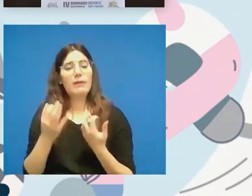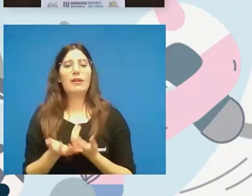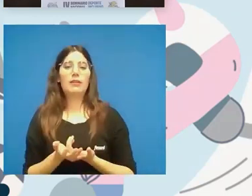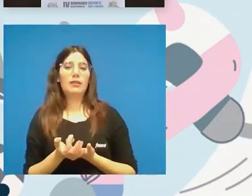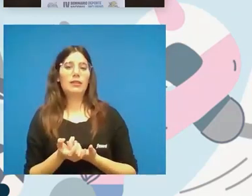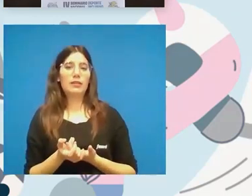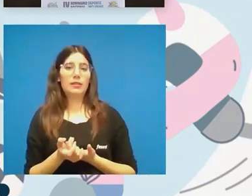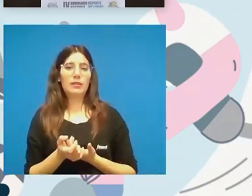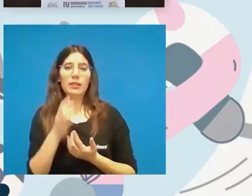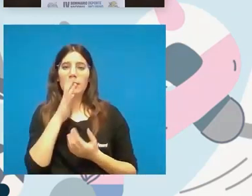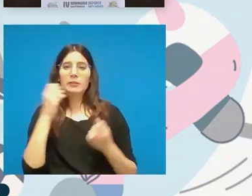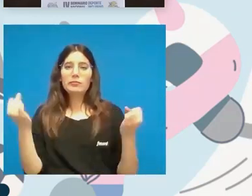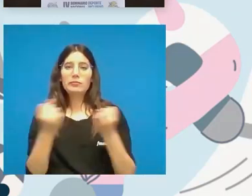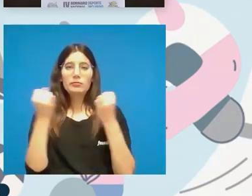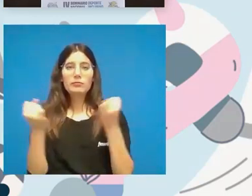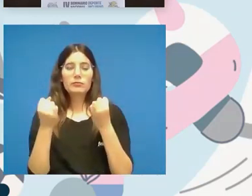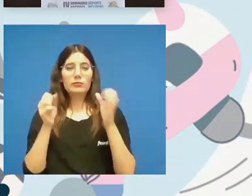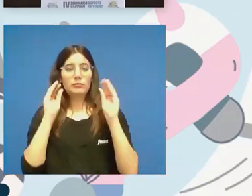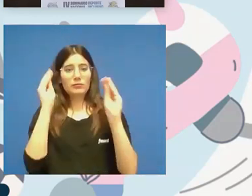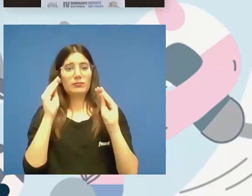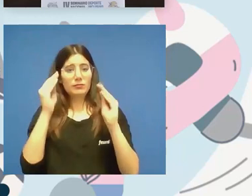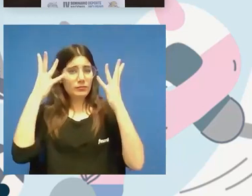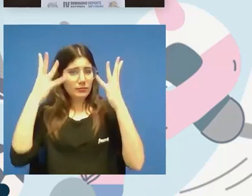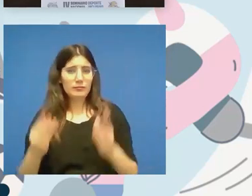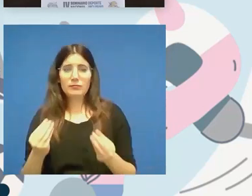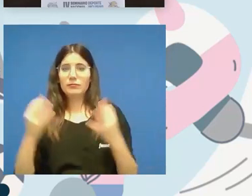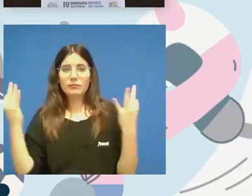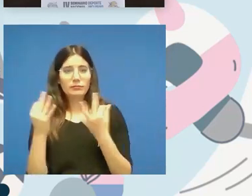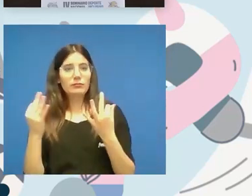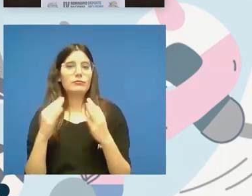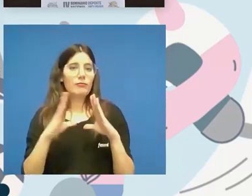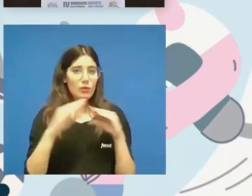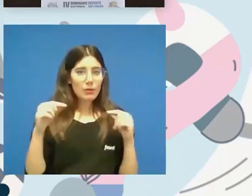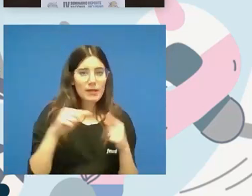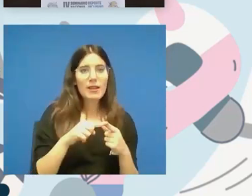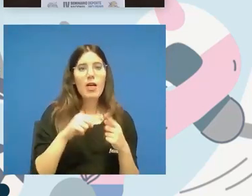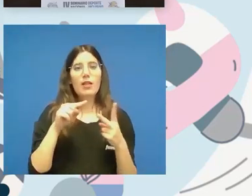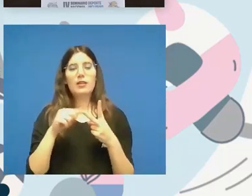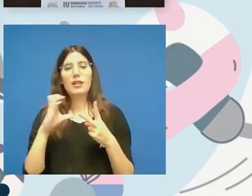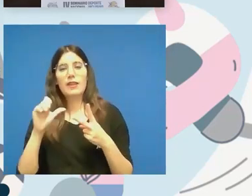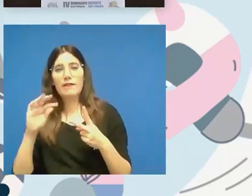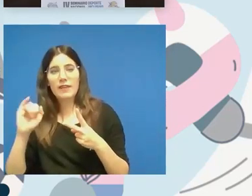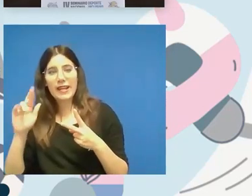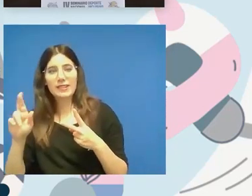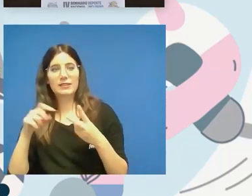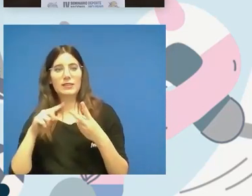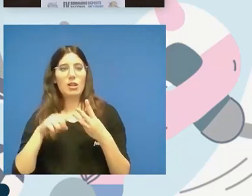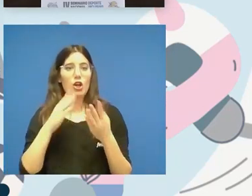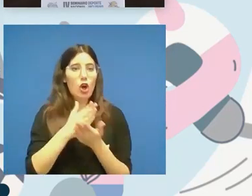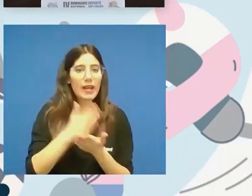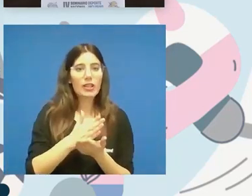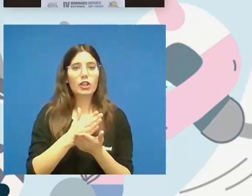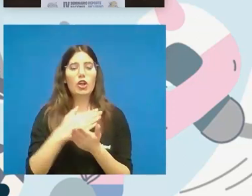de actuaciones de formación que hacer un mundo desde las universidades los cfires los colegios el programa